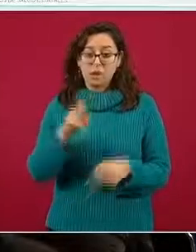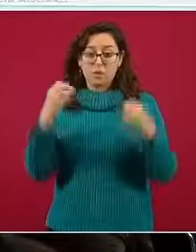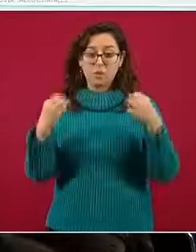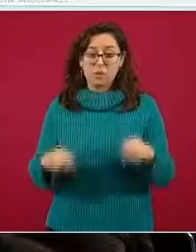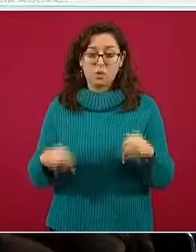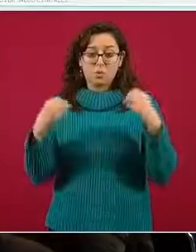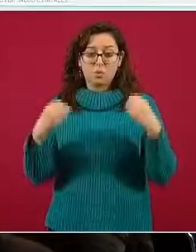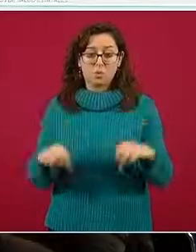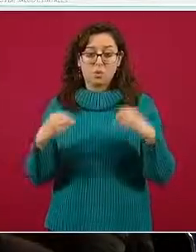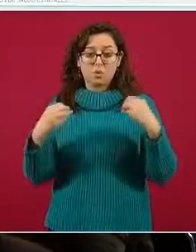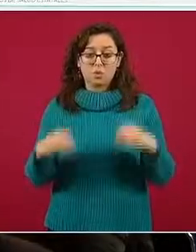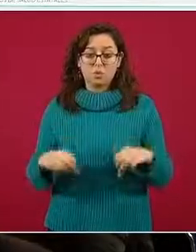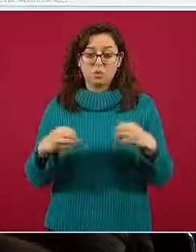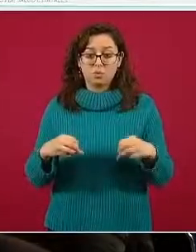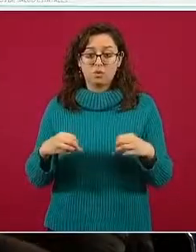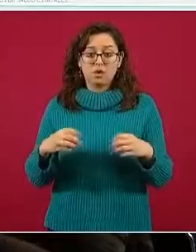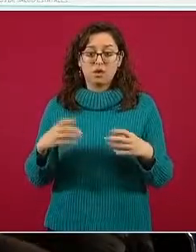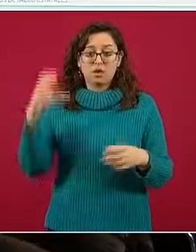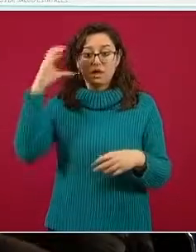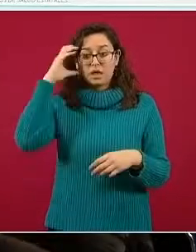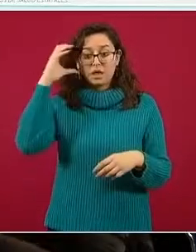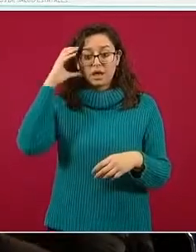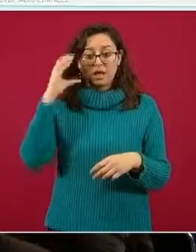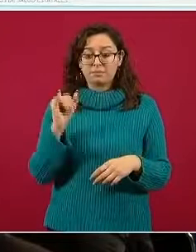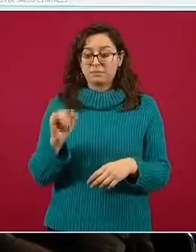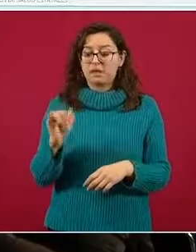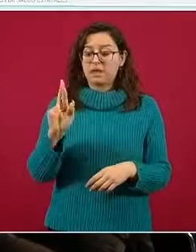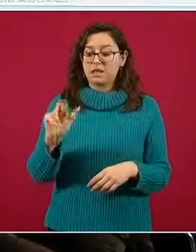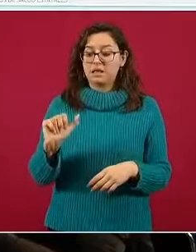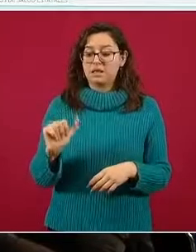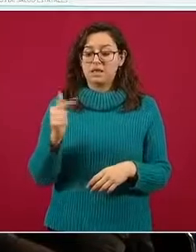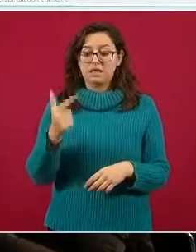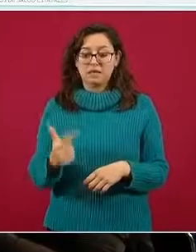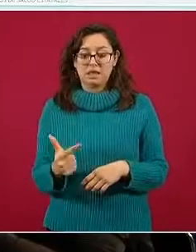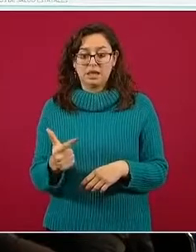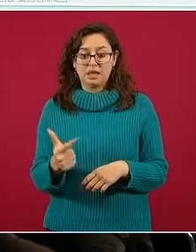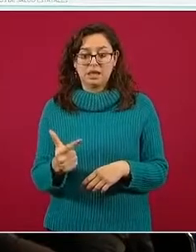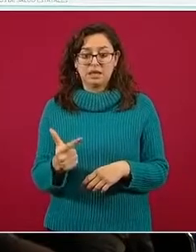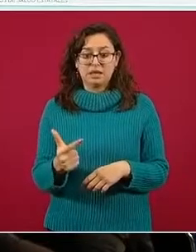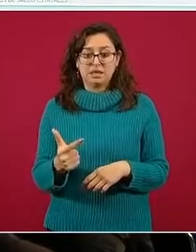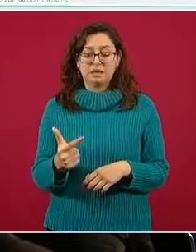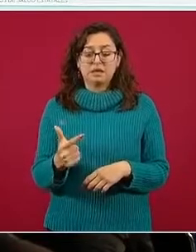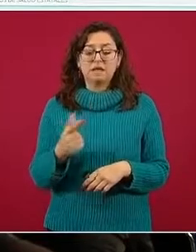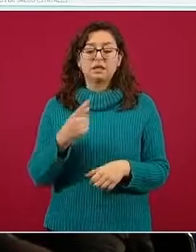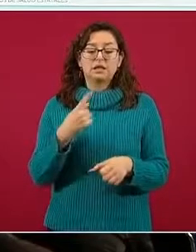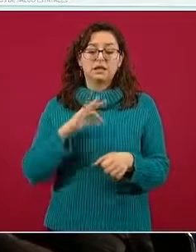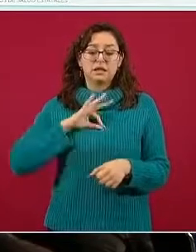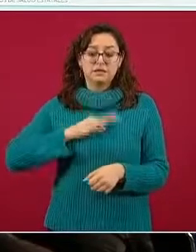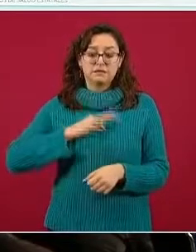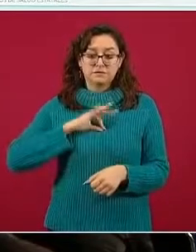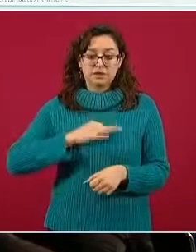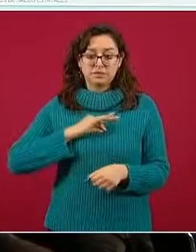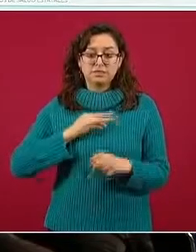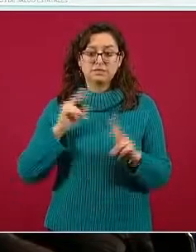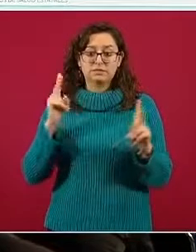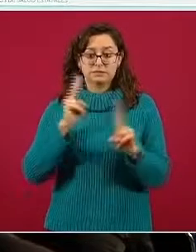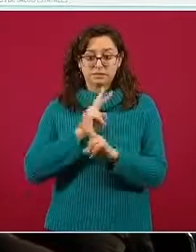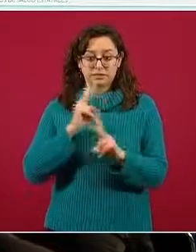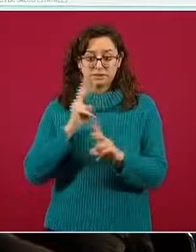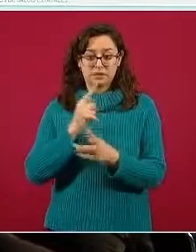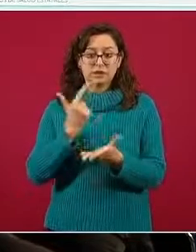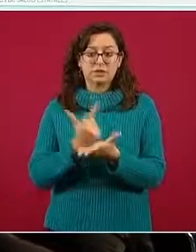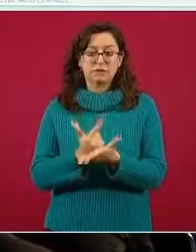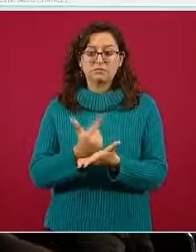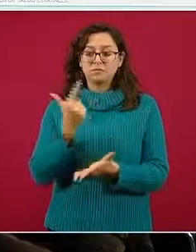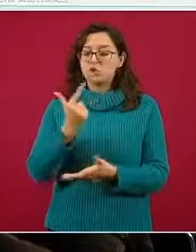hospitalaria de camas generales de hospitalización para infección respiratoria aguda grave de personas que no